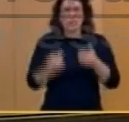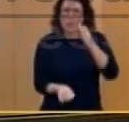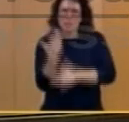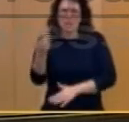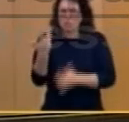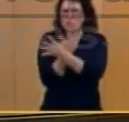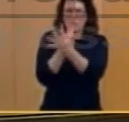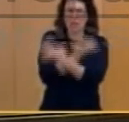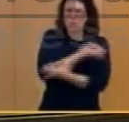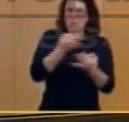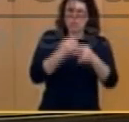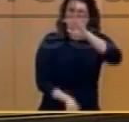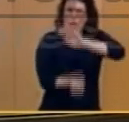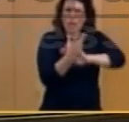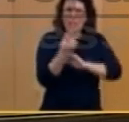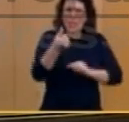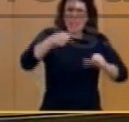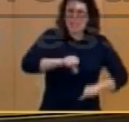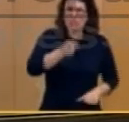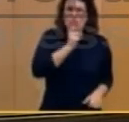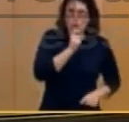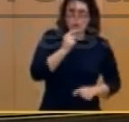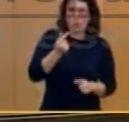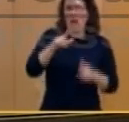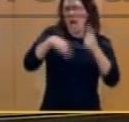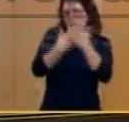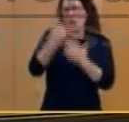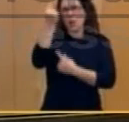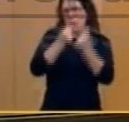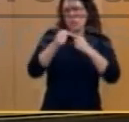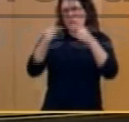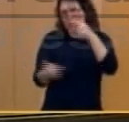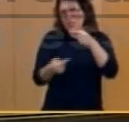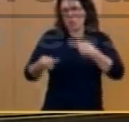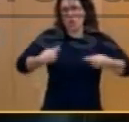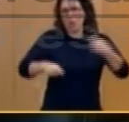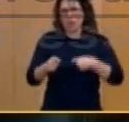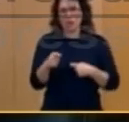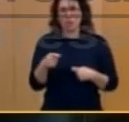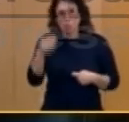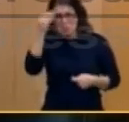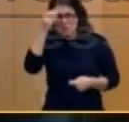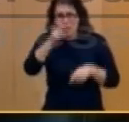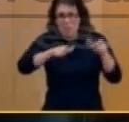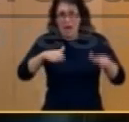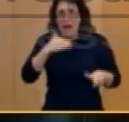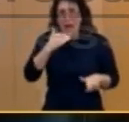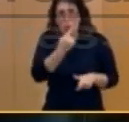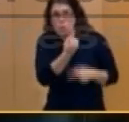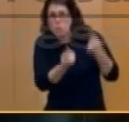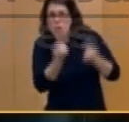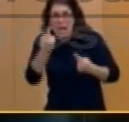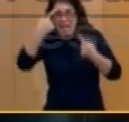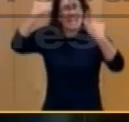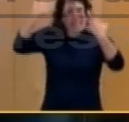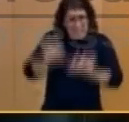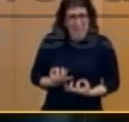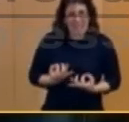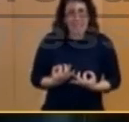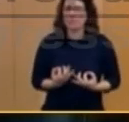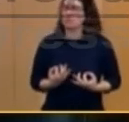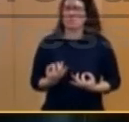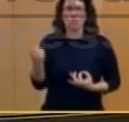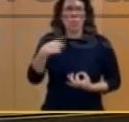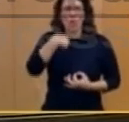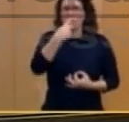y los datos del déficit comercial, pero piensa usted que alguien se cree eso. Mire, señor Rajoy, usted no dijo la verdad porque quería